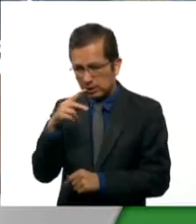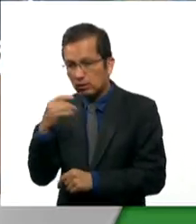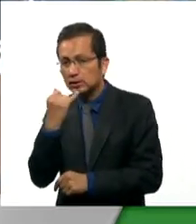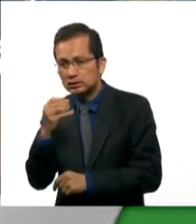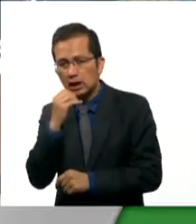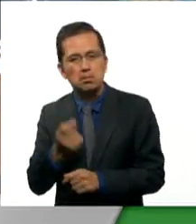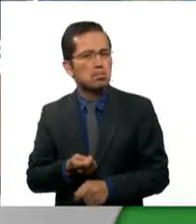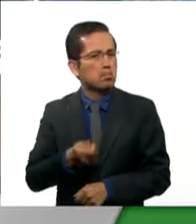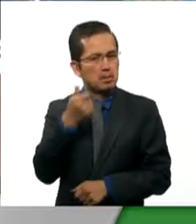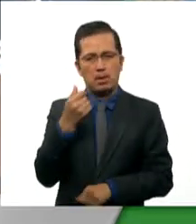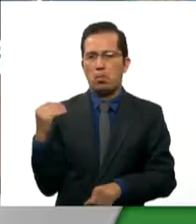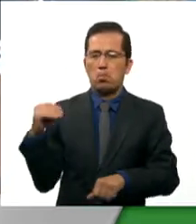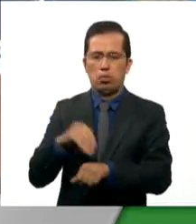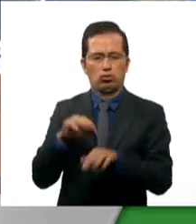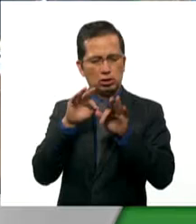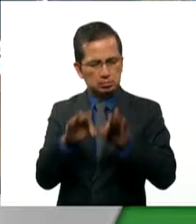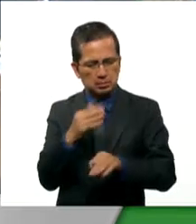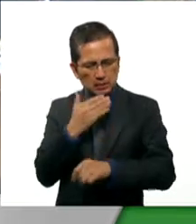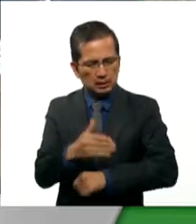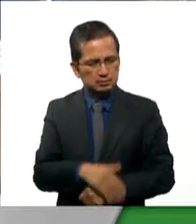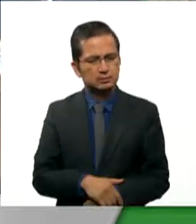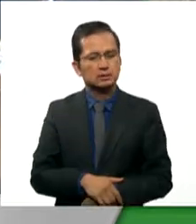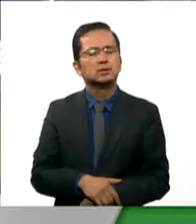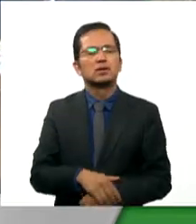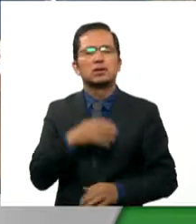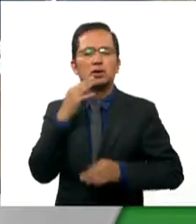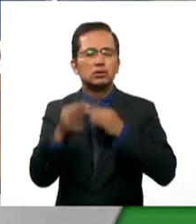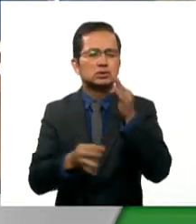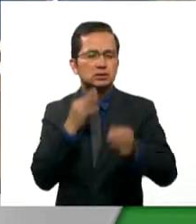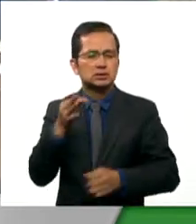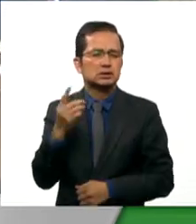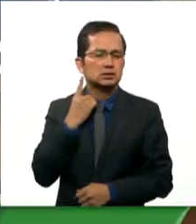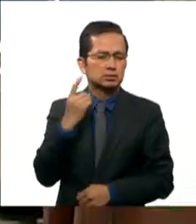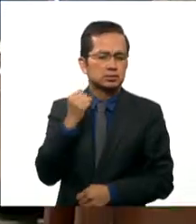primero en instalarse. Informó para Noticias del Congreso, Elizabeth Robles.